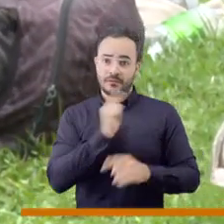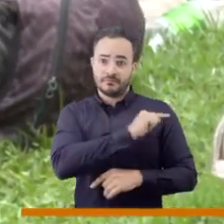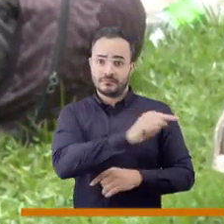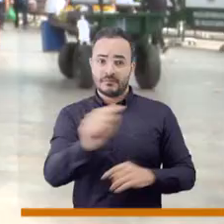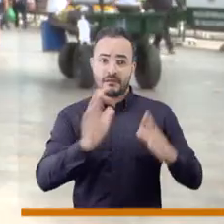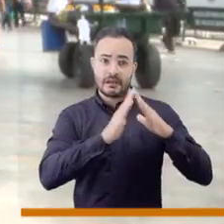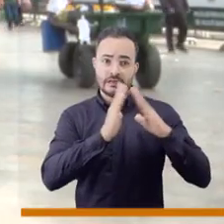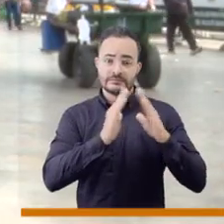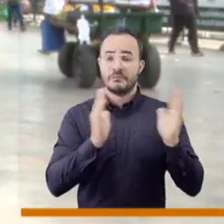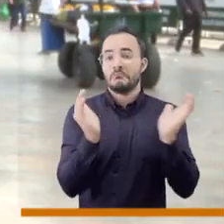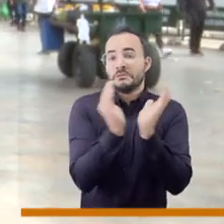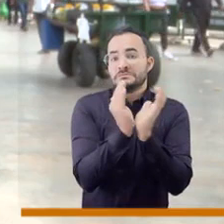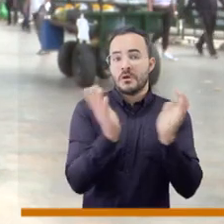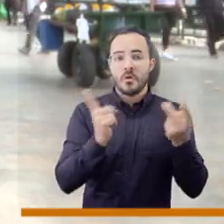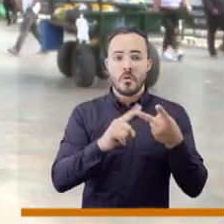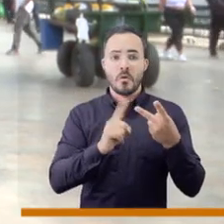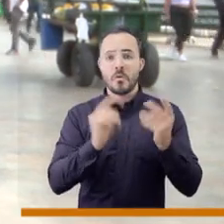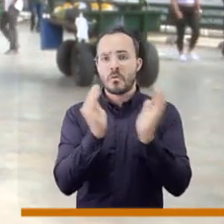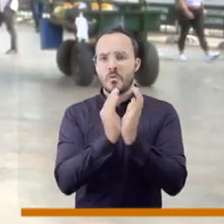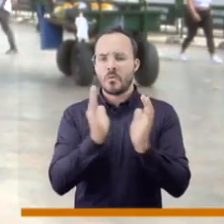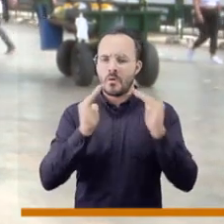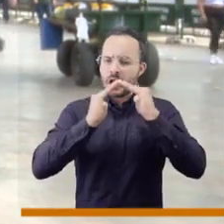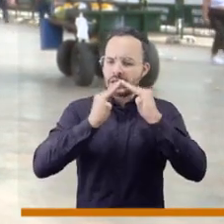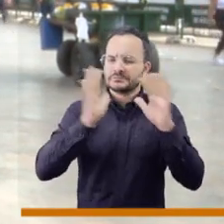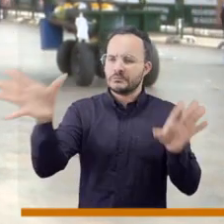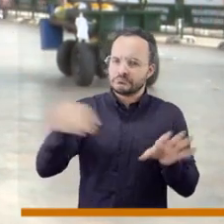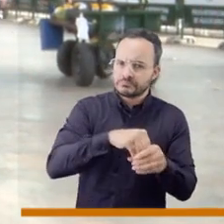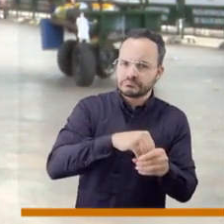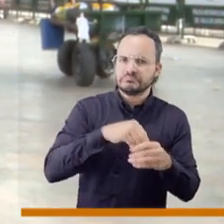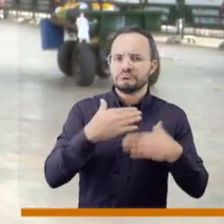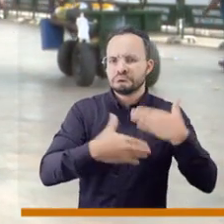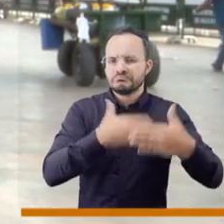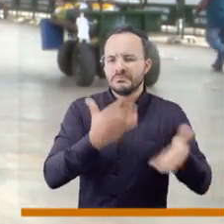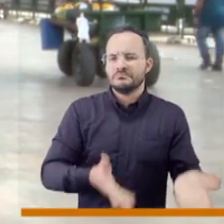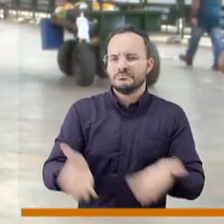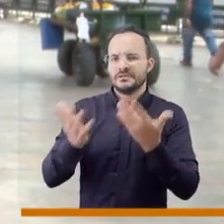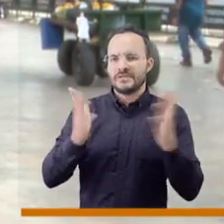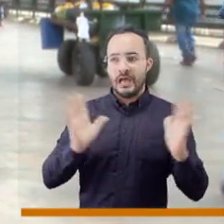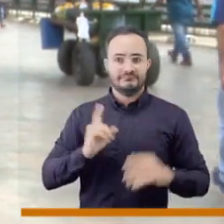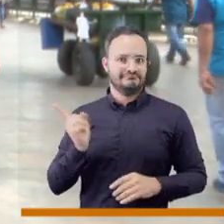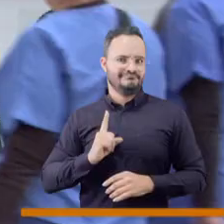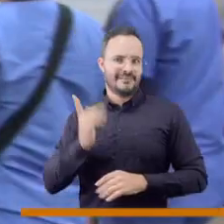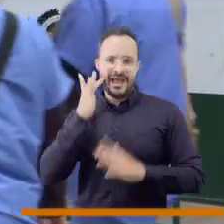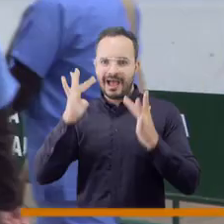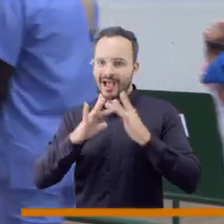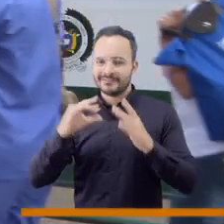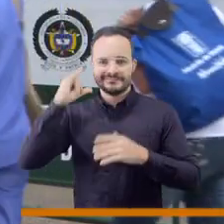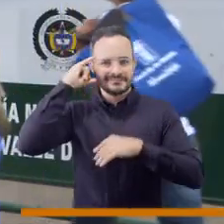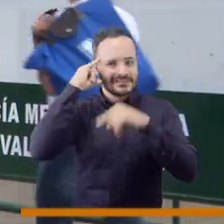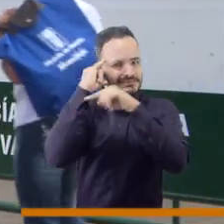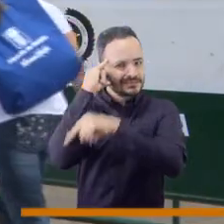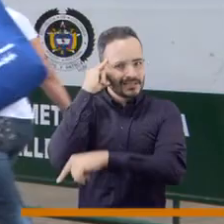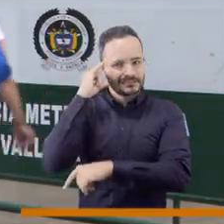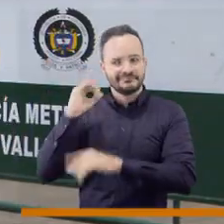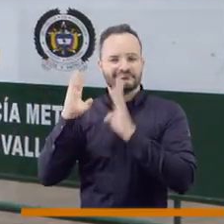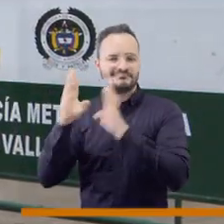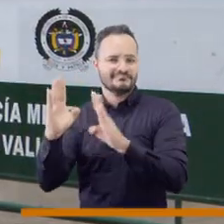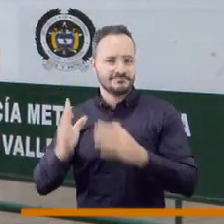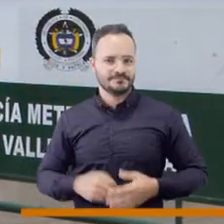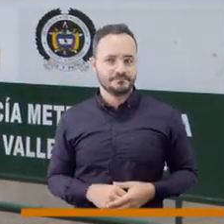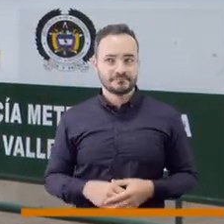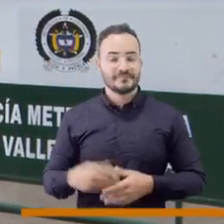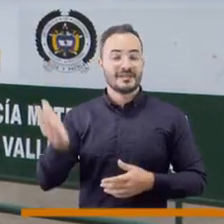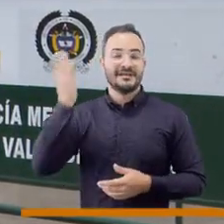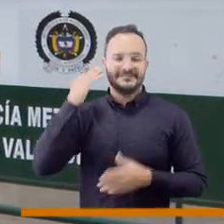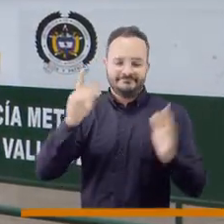no lo pueden intervenir en un hogar de paso ni el ICBF. Es un niño ya con unas circunstancias que lo tiene que atender un psiquiatra.